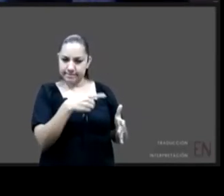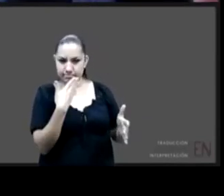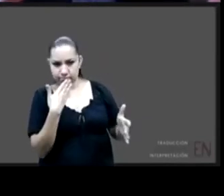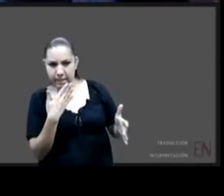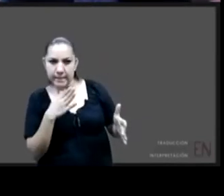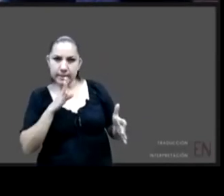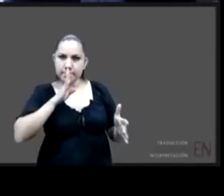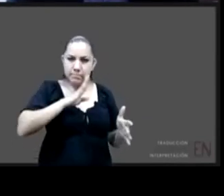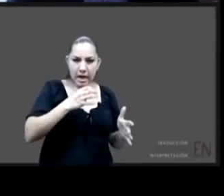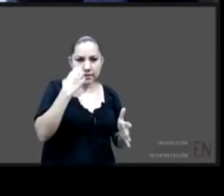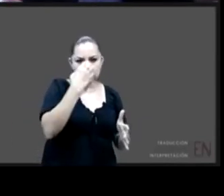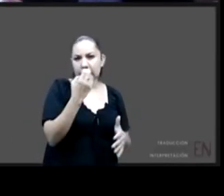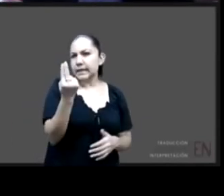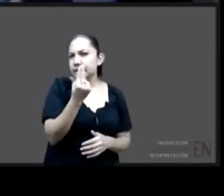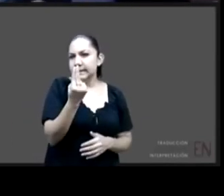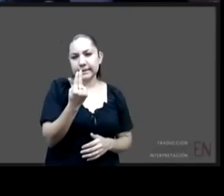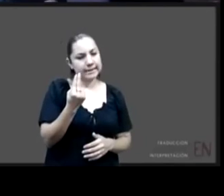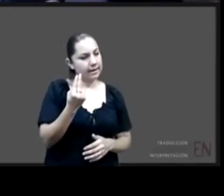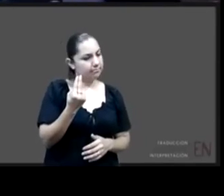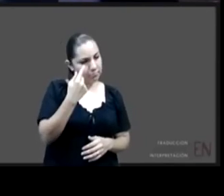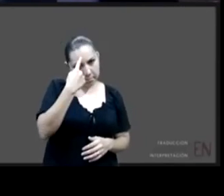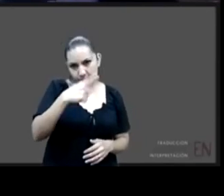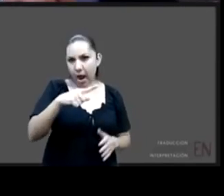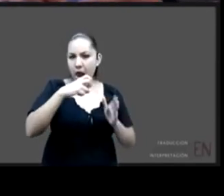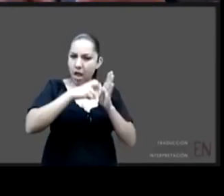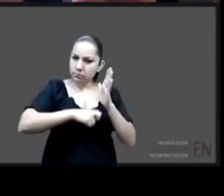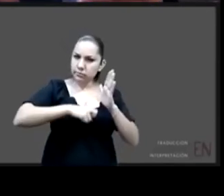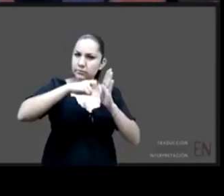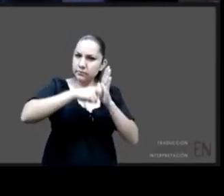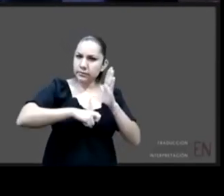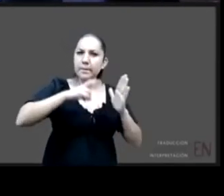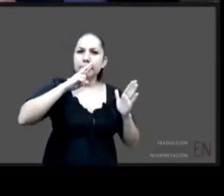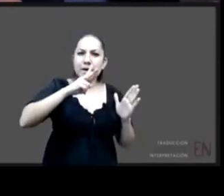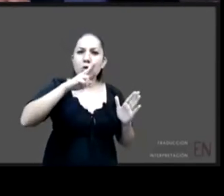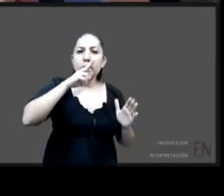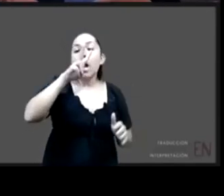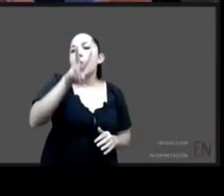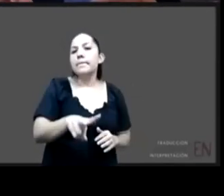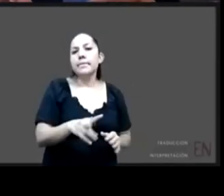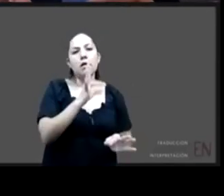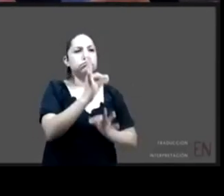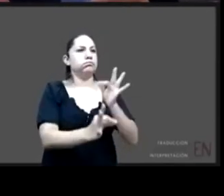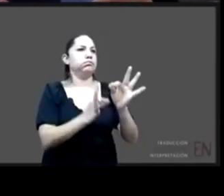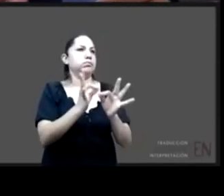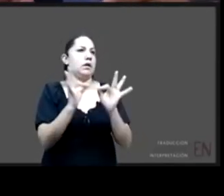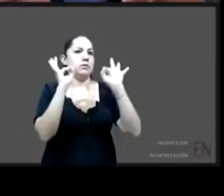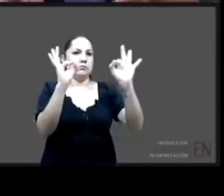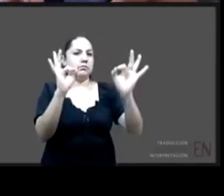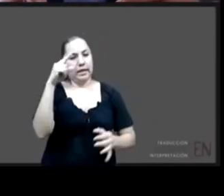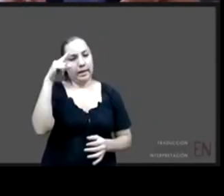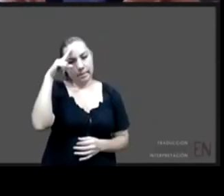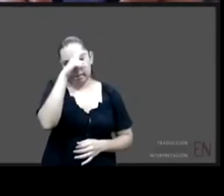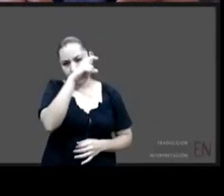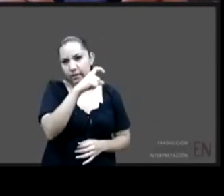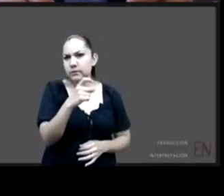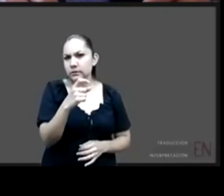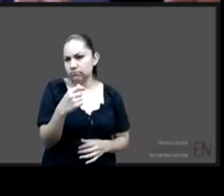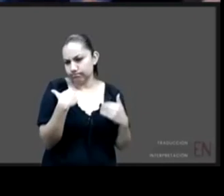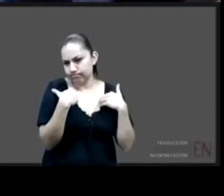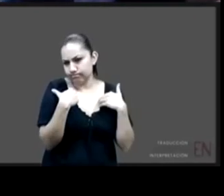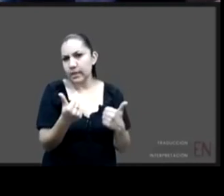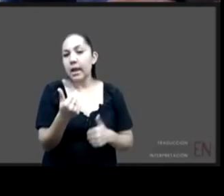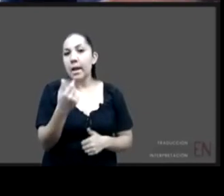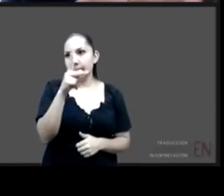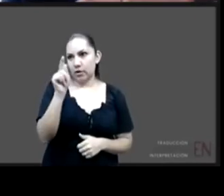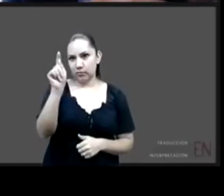definitivo también estamos en tránsito una de las cuestiones que preguntan es por ejemplo si tenemos que